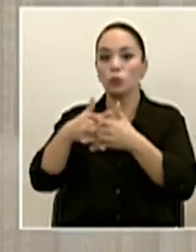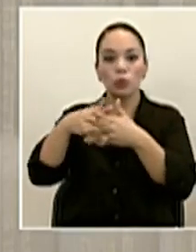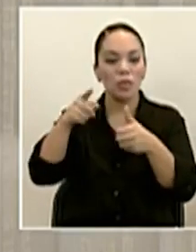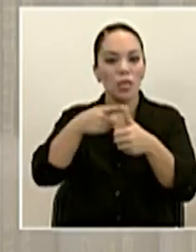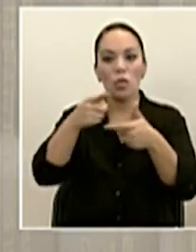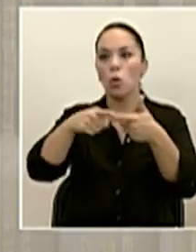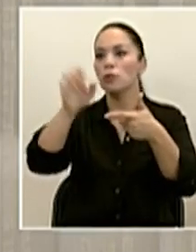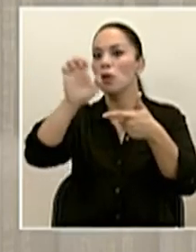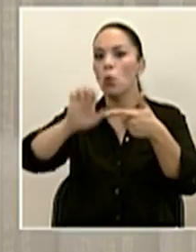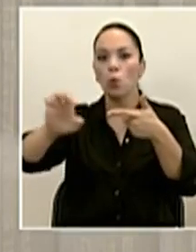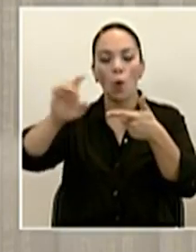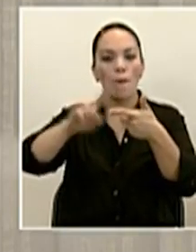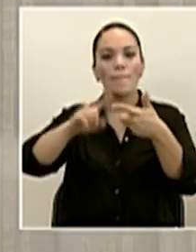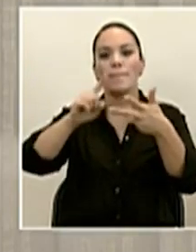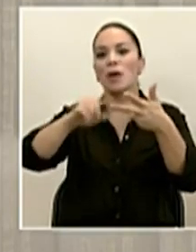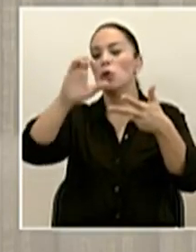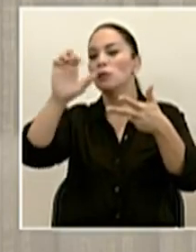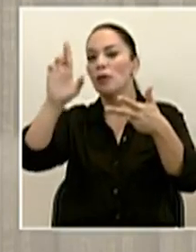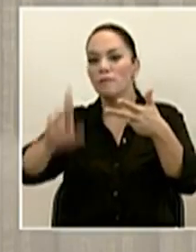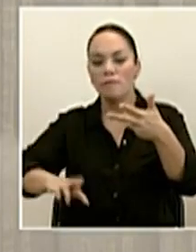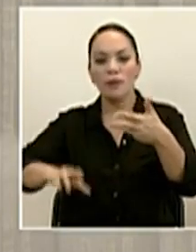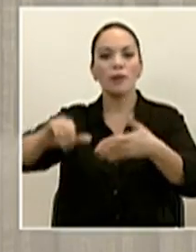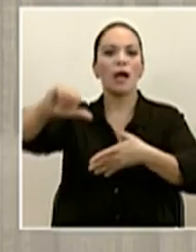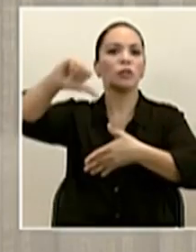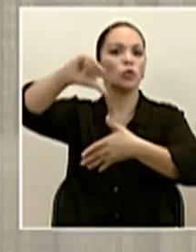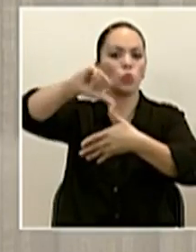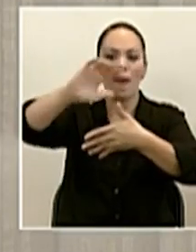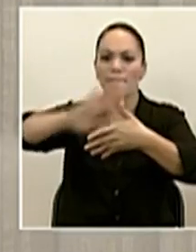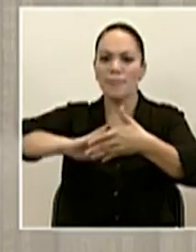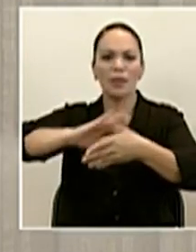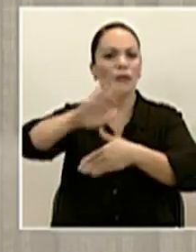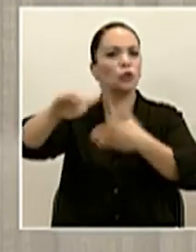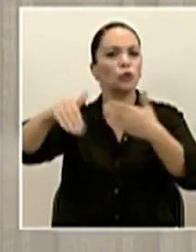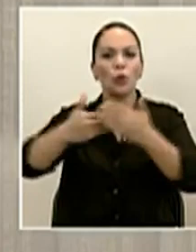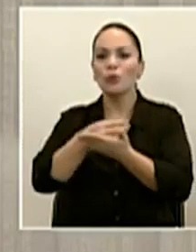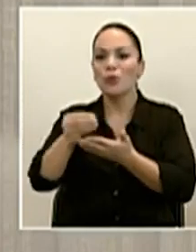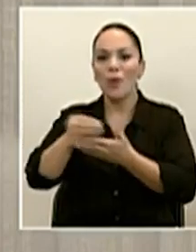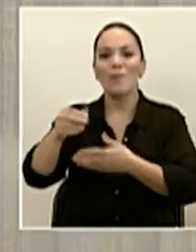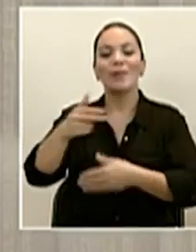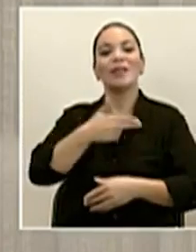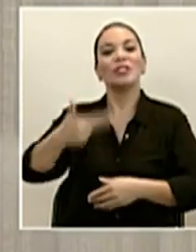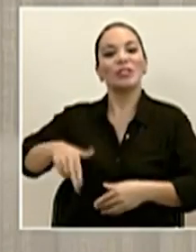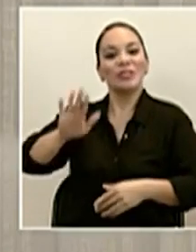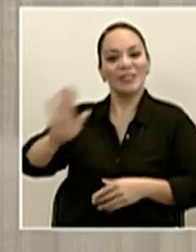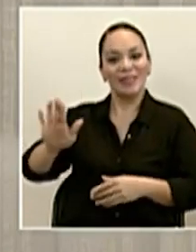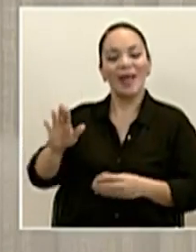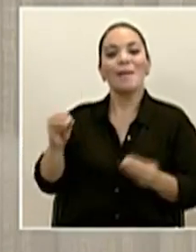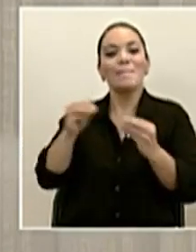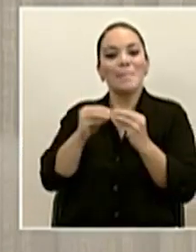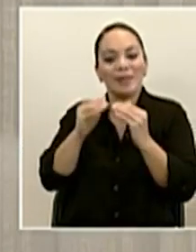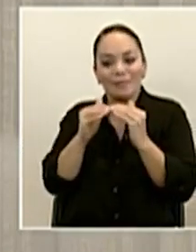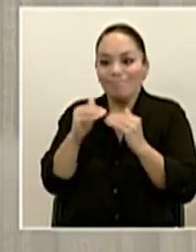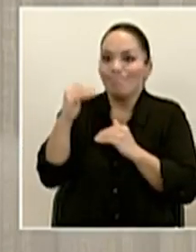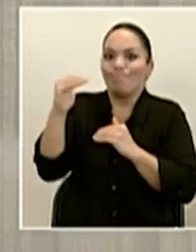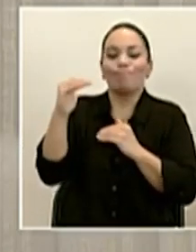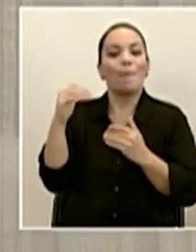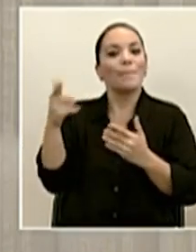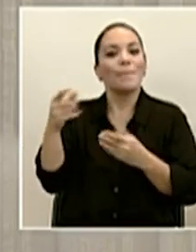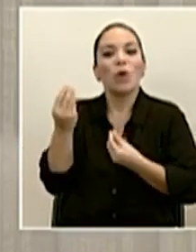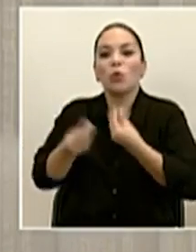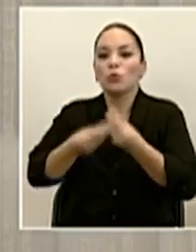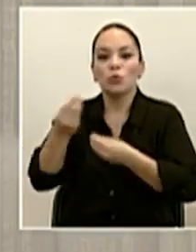Europa, Costa Rica, Sudamérica, todo el mundo compra en China porque es donde está la mayor producción mundial